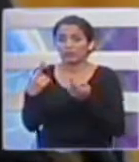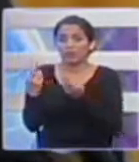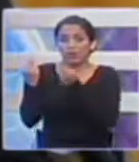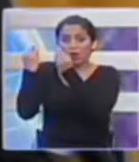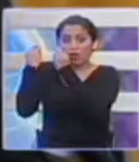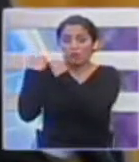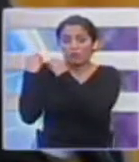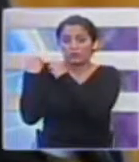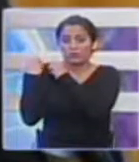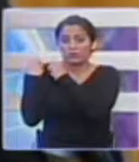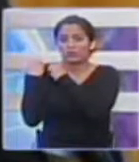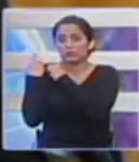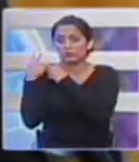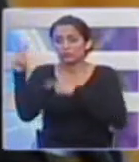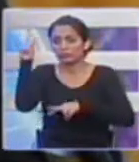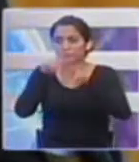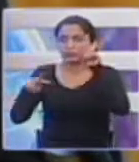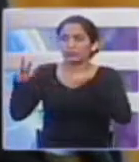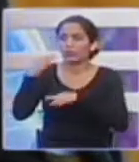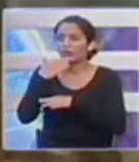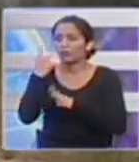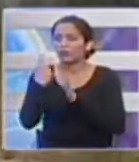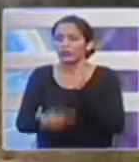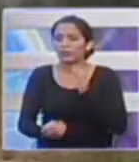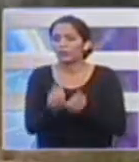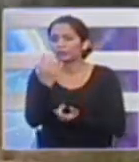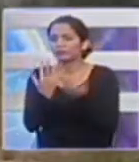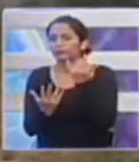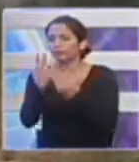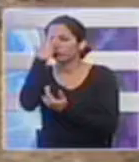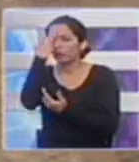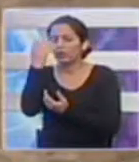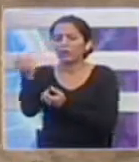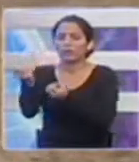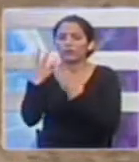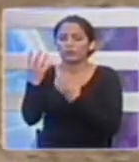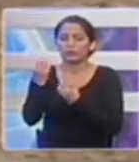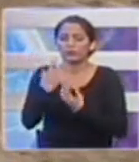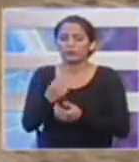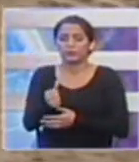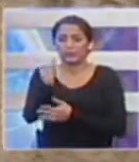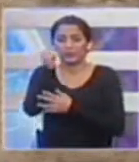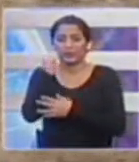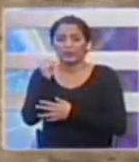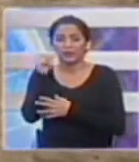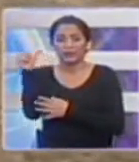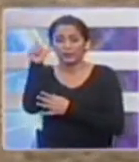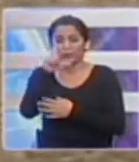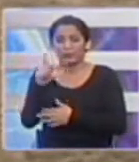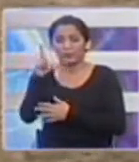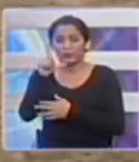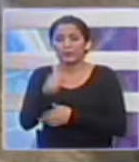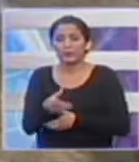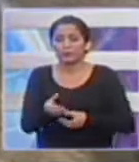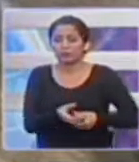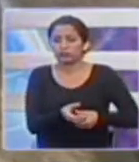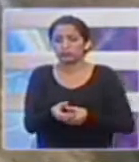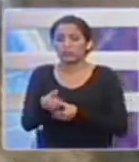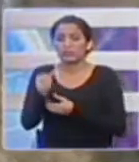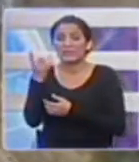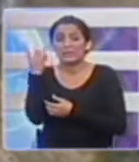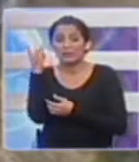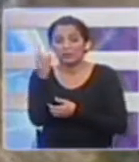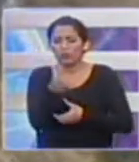mantener un reporte permanente del estado de los incendios. Ayer lunes los bomberos enfrentaron 18 incendios. Hoy están activos 3.